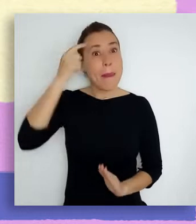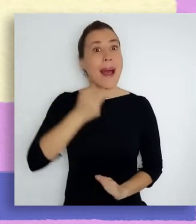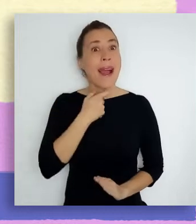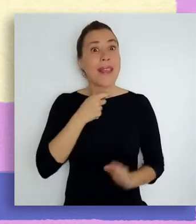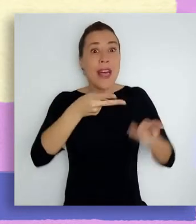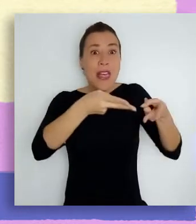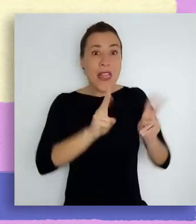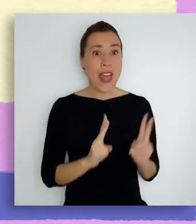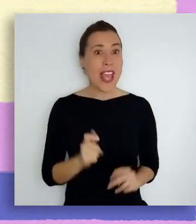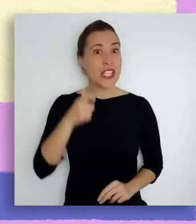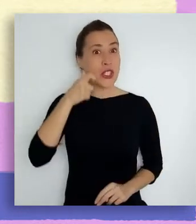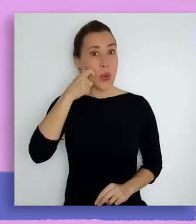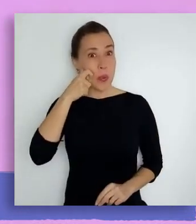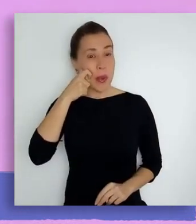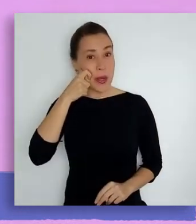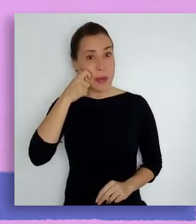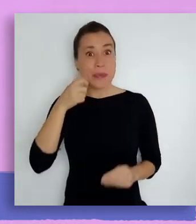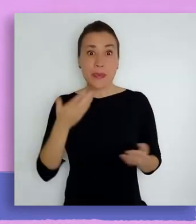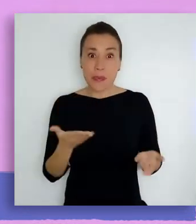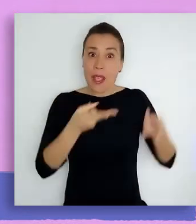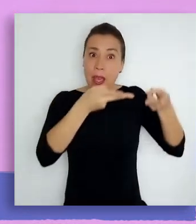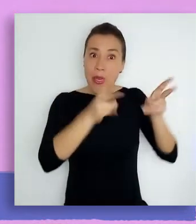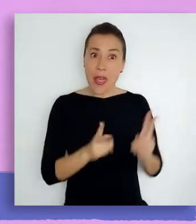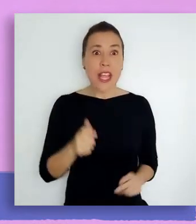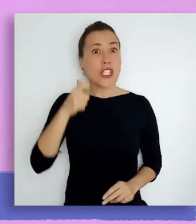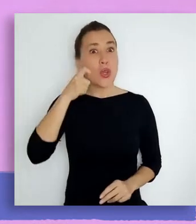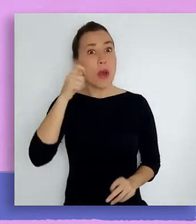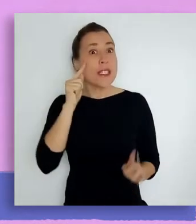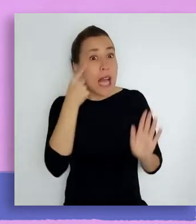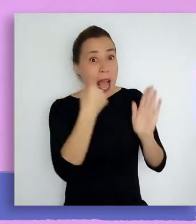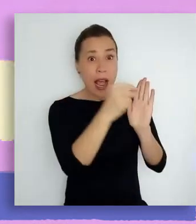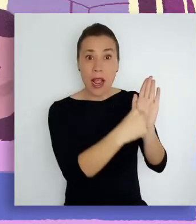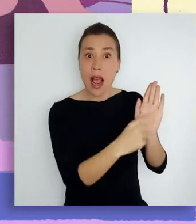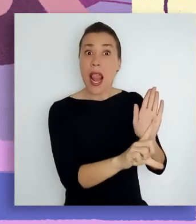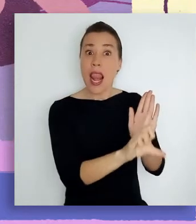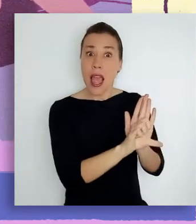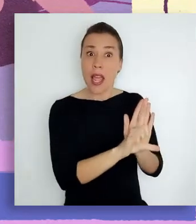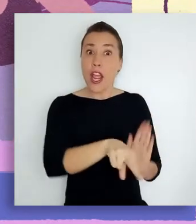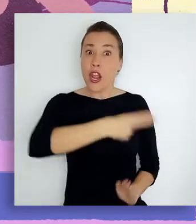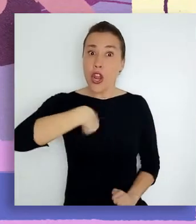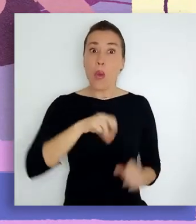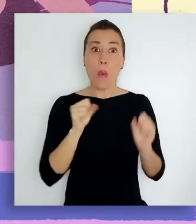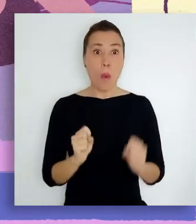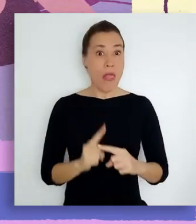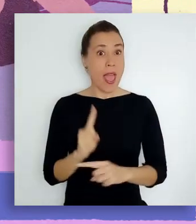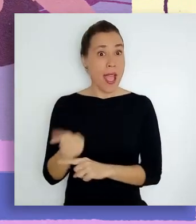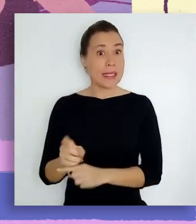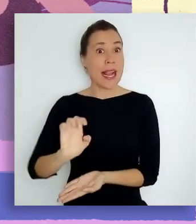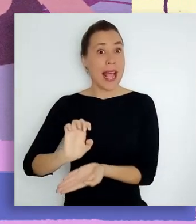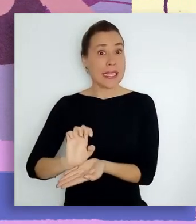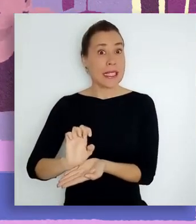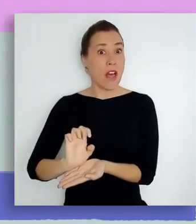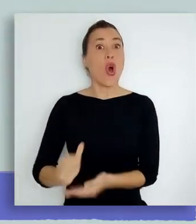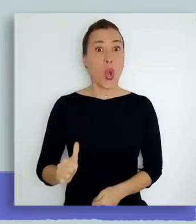garanticen los derechos humanos. Así como los derechos humanos son reconocidos por ley, podemos exigir al Estado que se